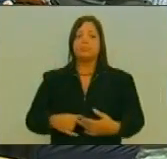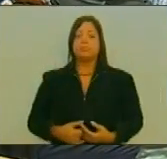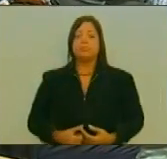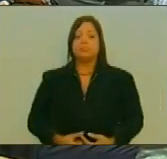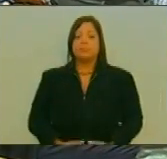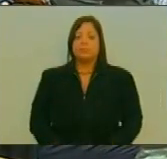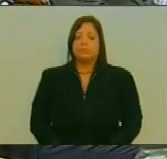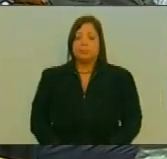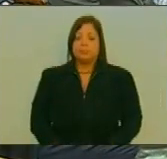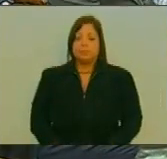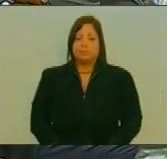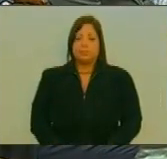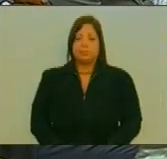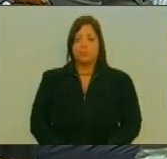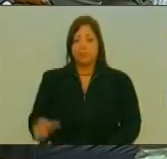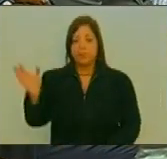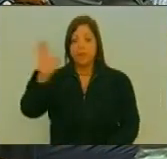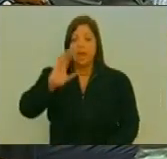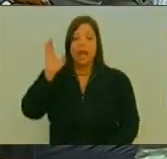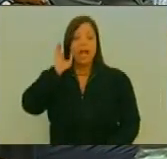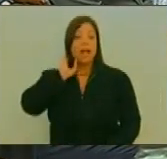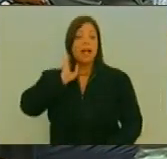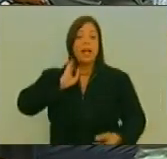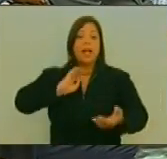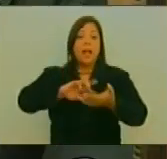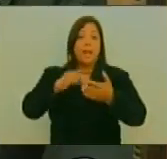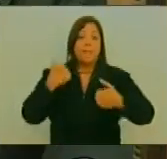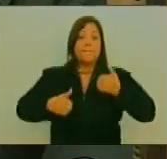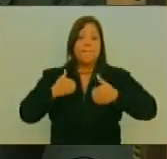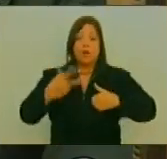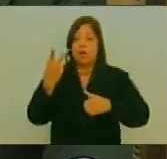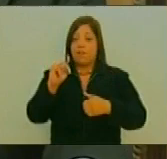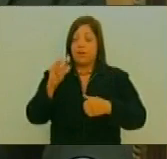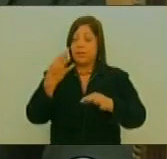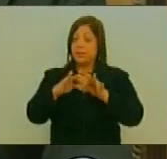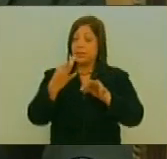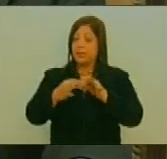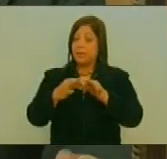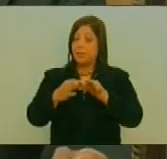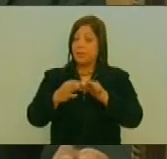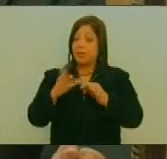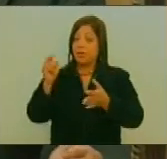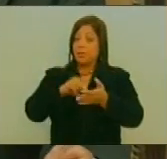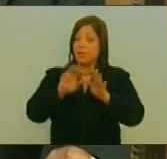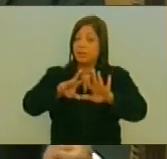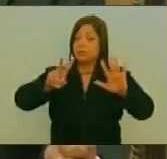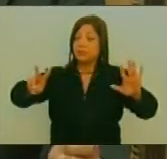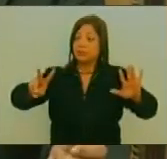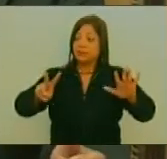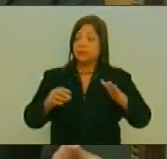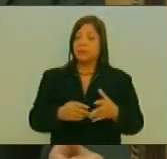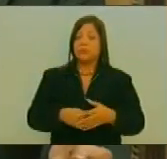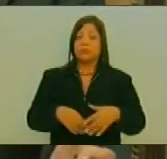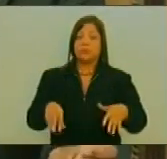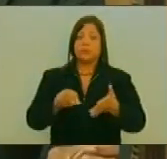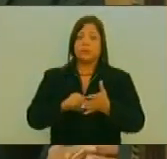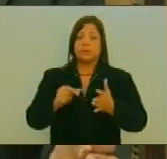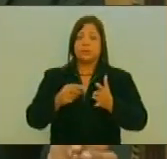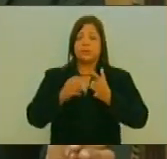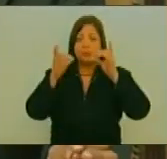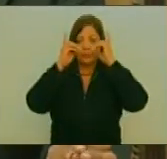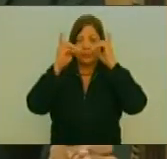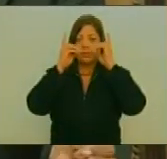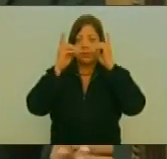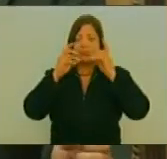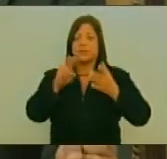Caracas Miércoles 20 De septiembre De 2017 Compatriota Delci Eloína